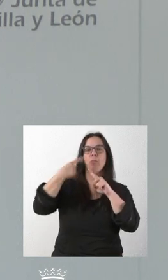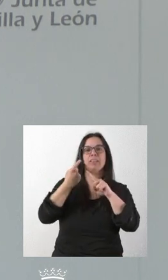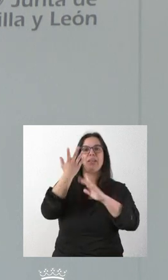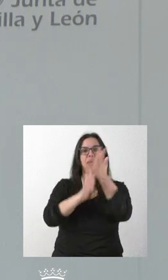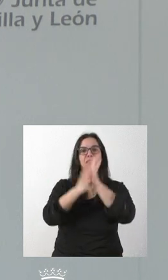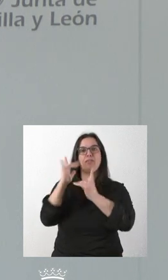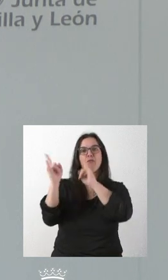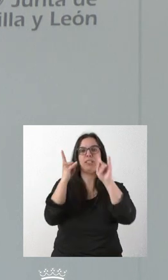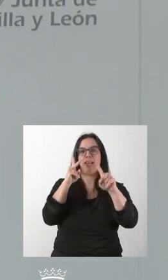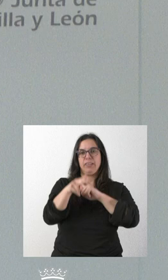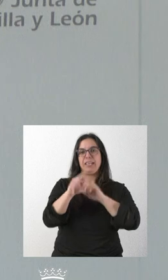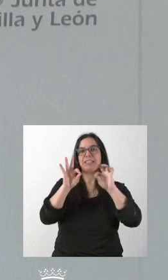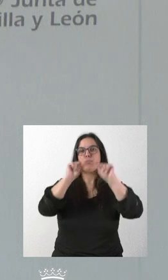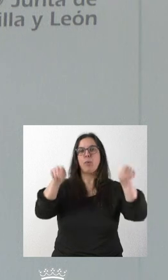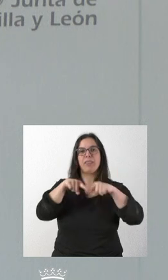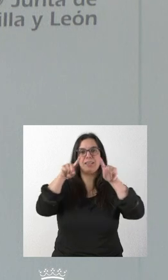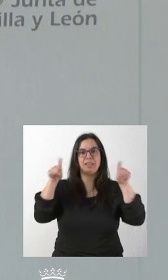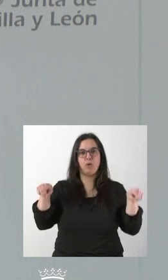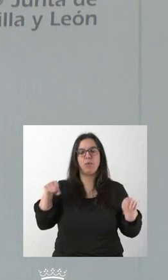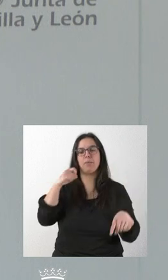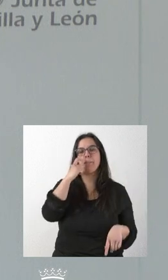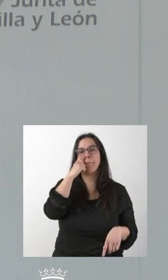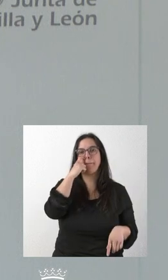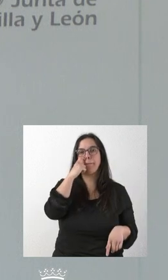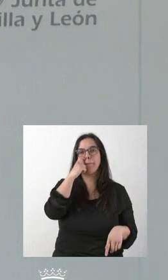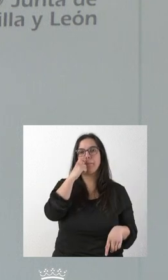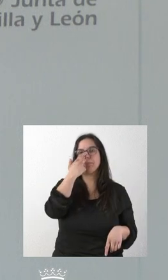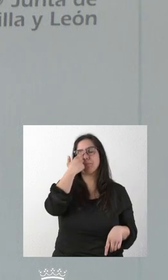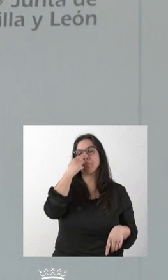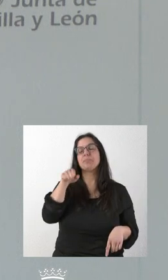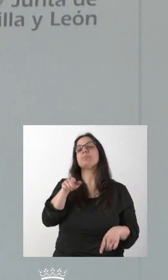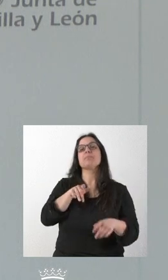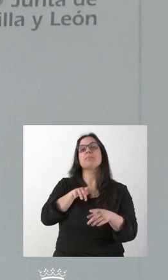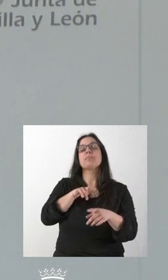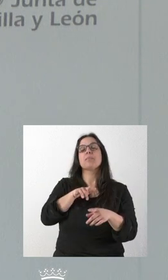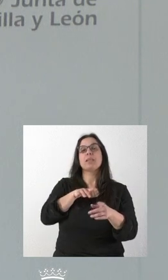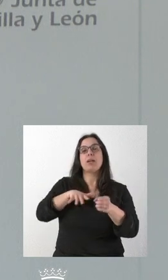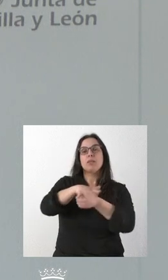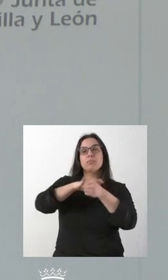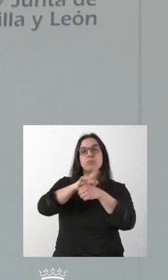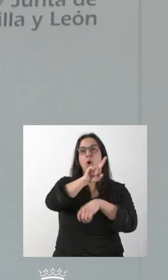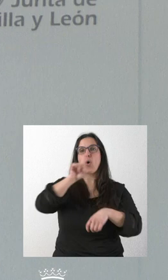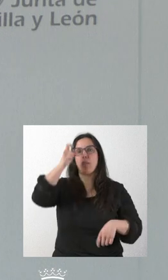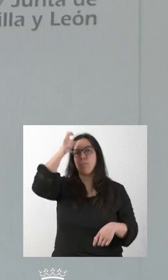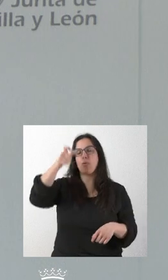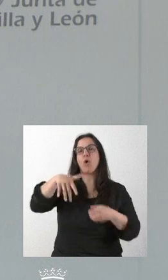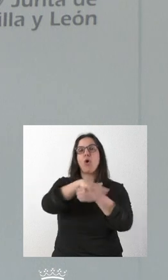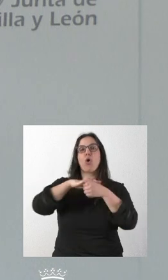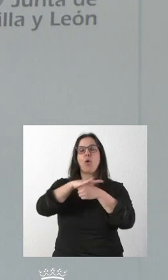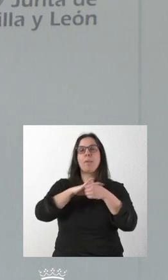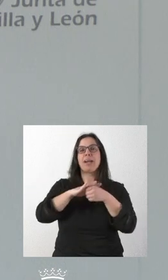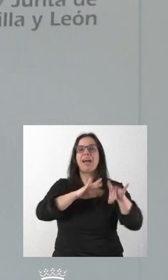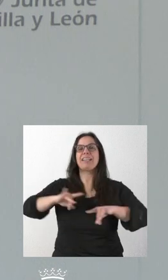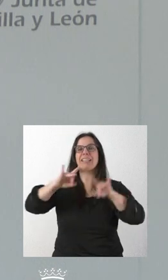en la provincia de Segovia. En este caso, afecta a 11 municipios de la comarca de tierra de